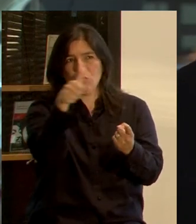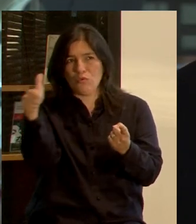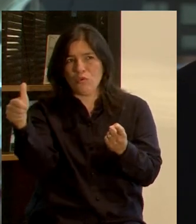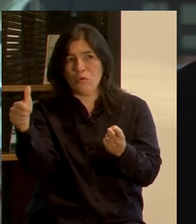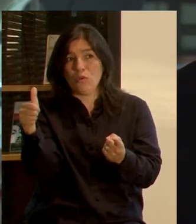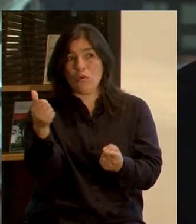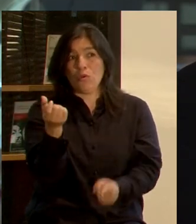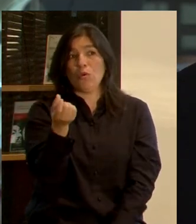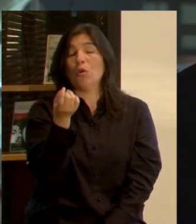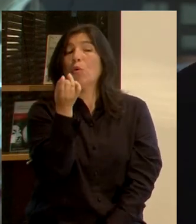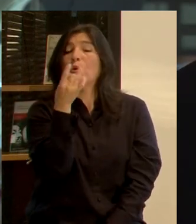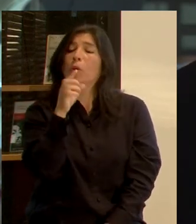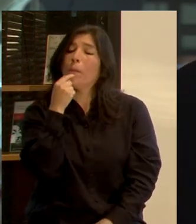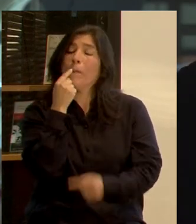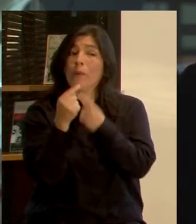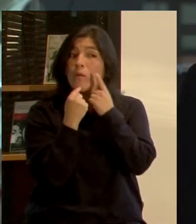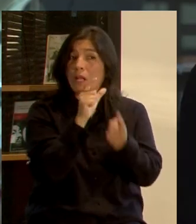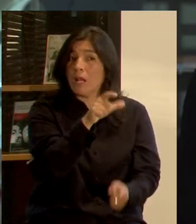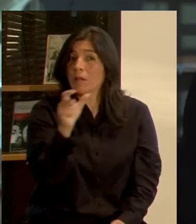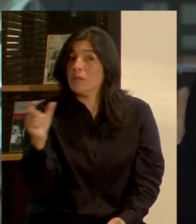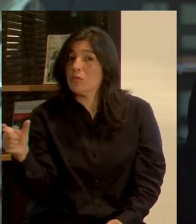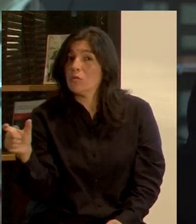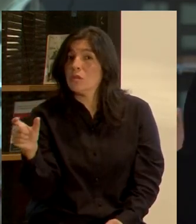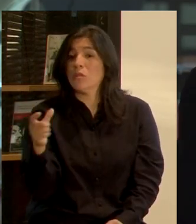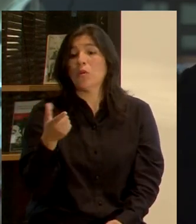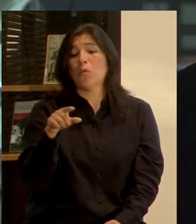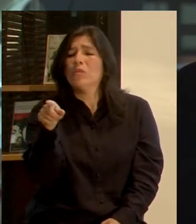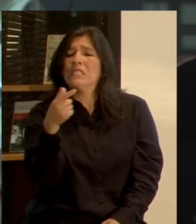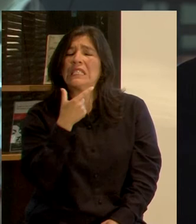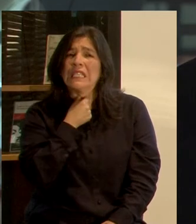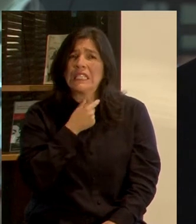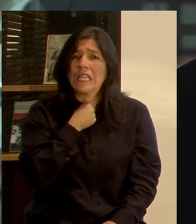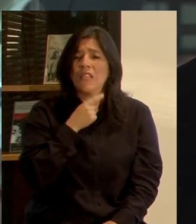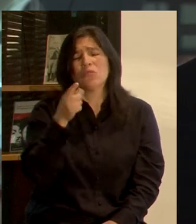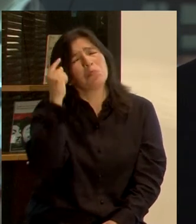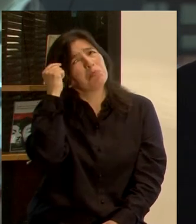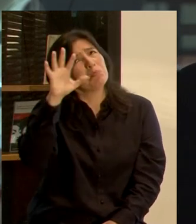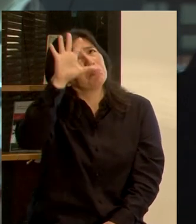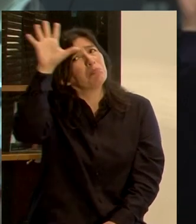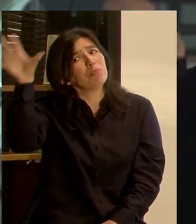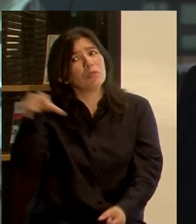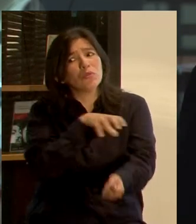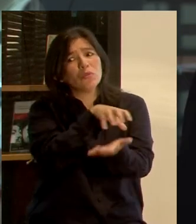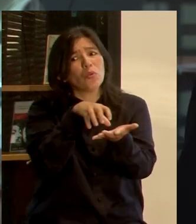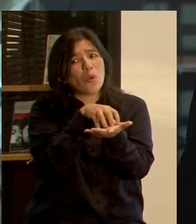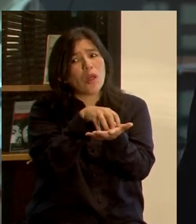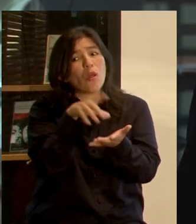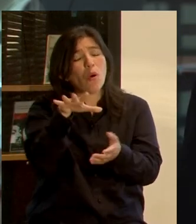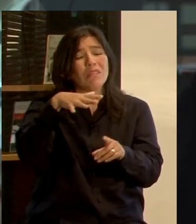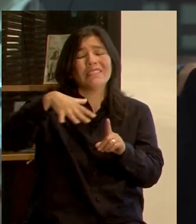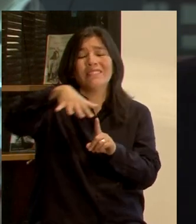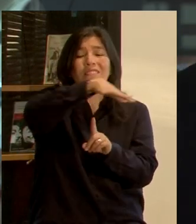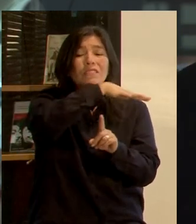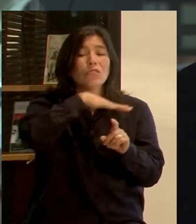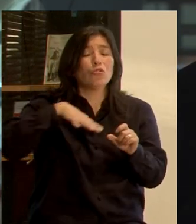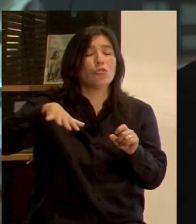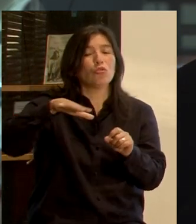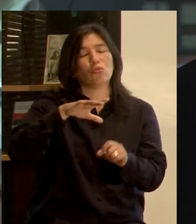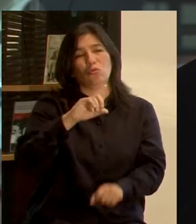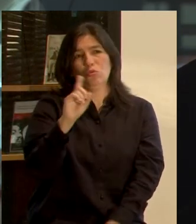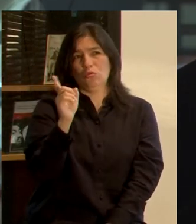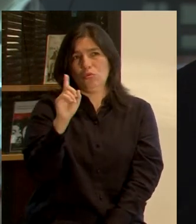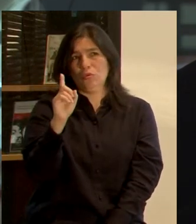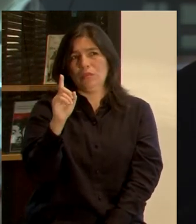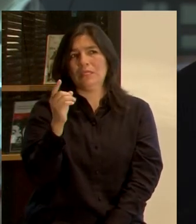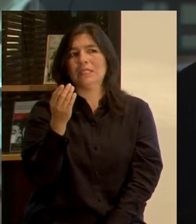pero no solamente preguntarle a las personas lo que quieren, cómo se imaginan la ciudad y su entorno, sino que tiene que